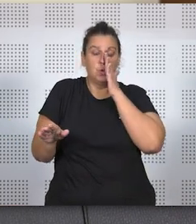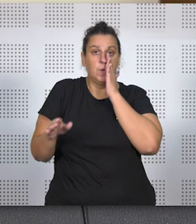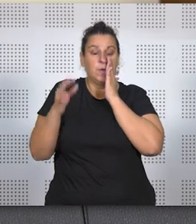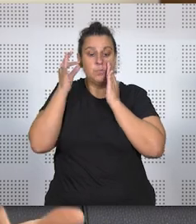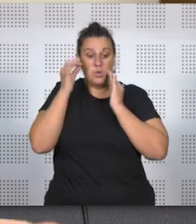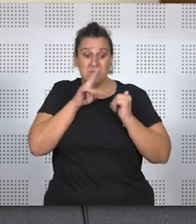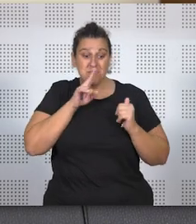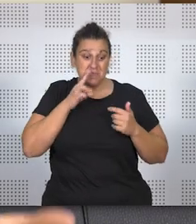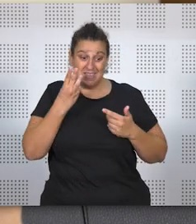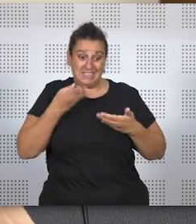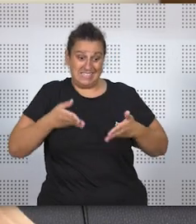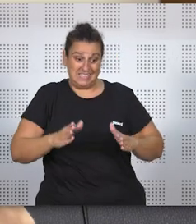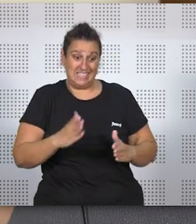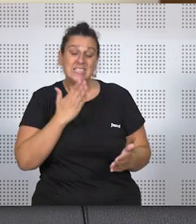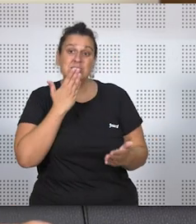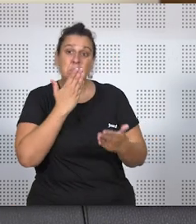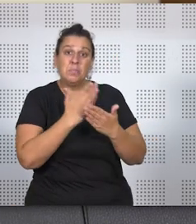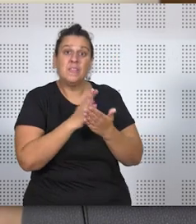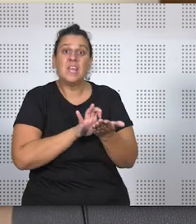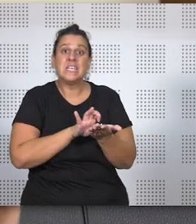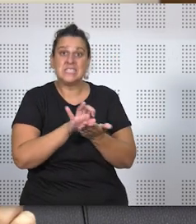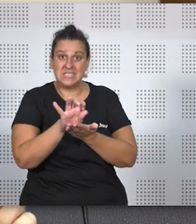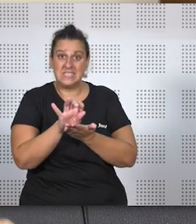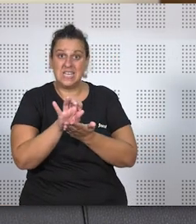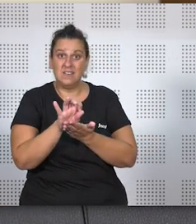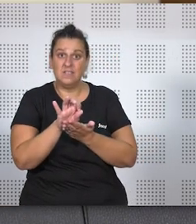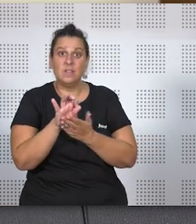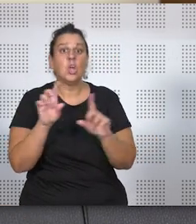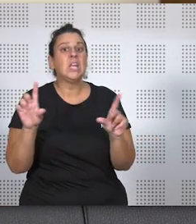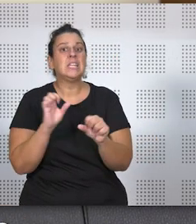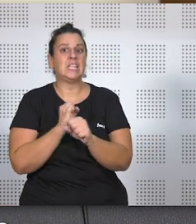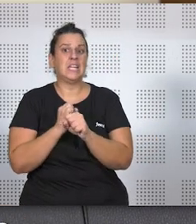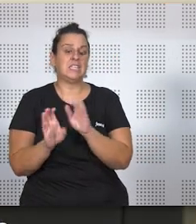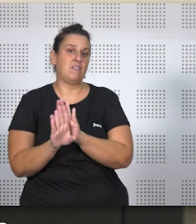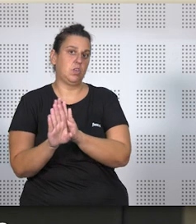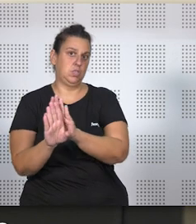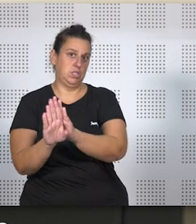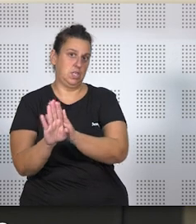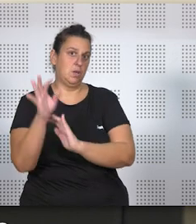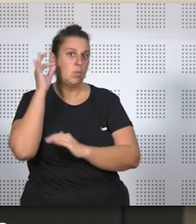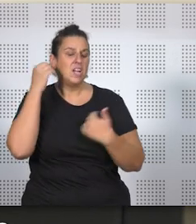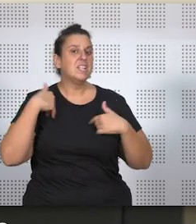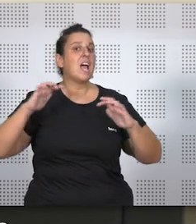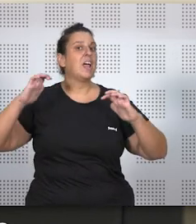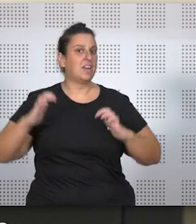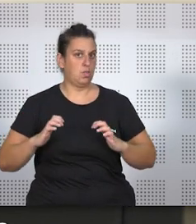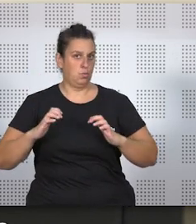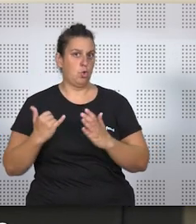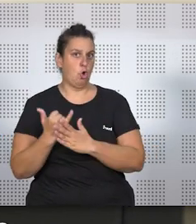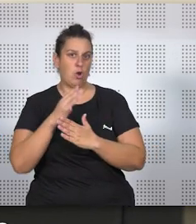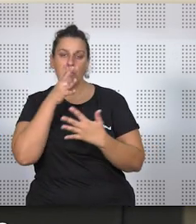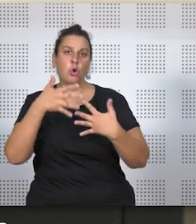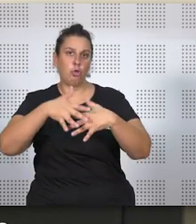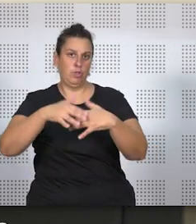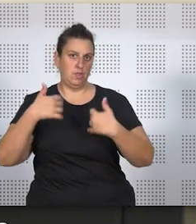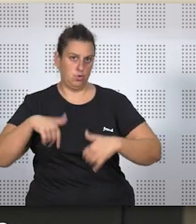madre de las tres niñas, solicitó prestar sus servicios mediante teletrabajo. Ella ya venía disfrutando de una reducción de jornada también por